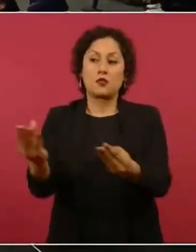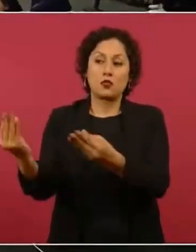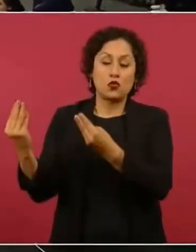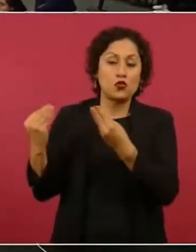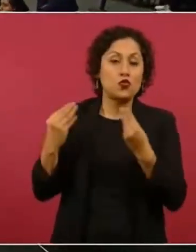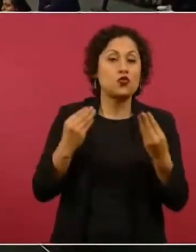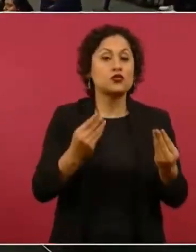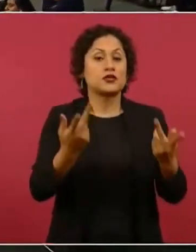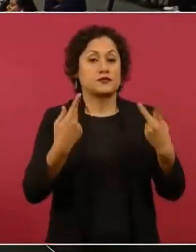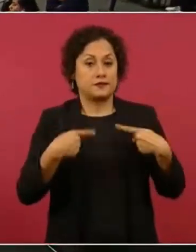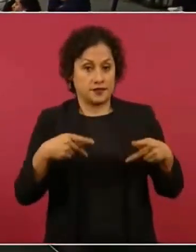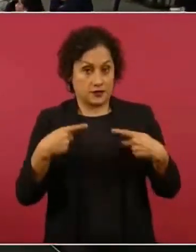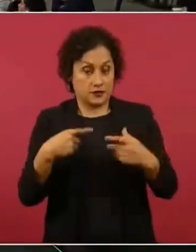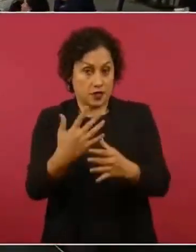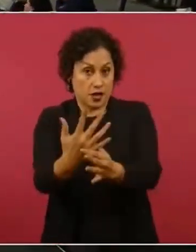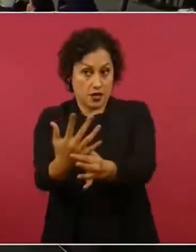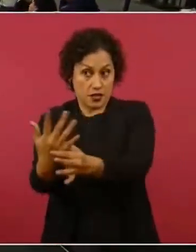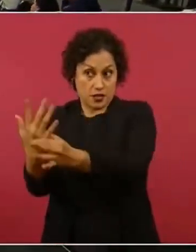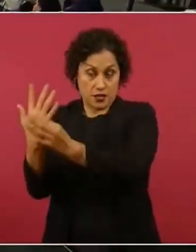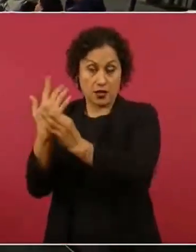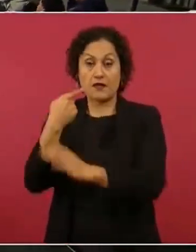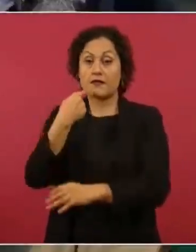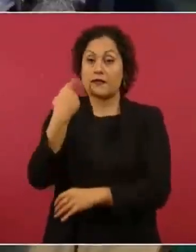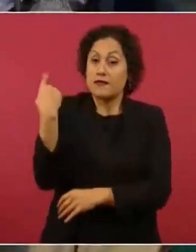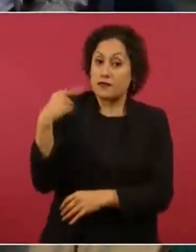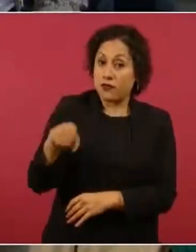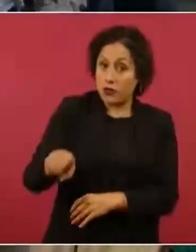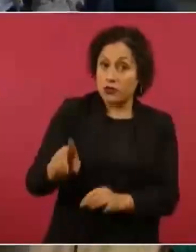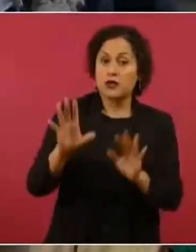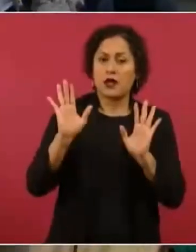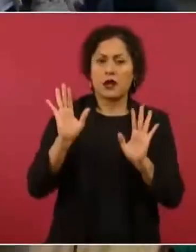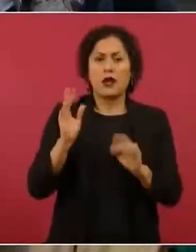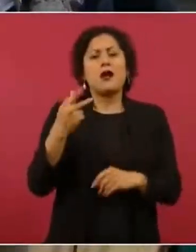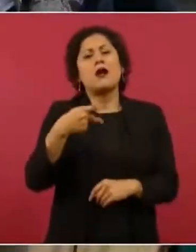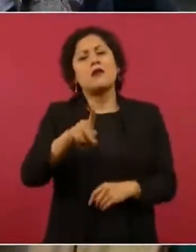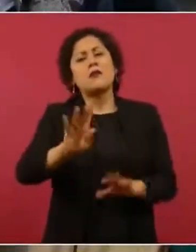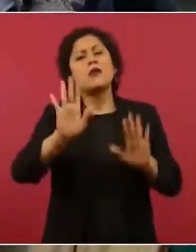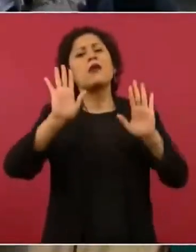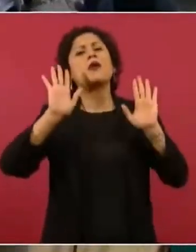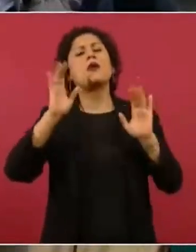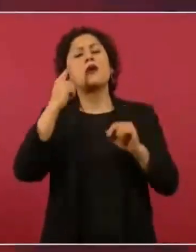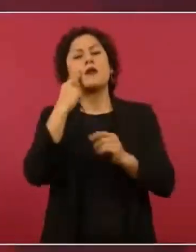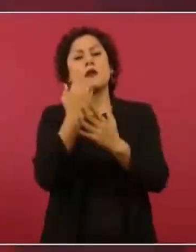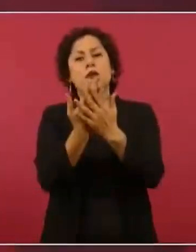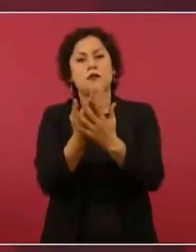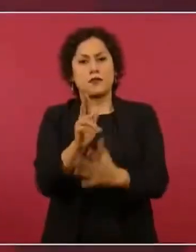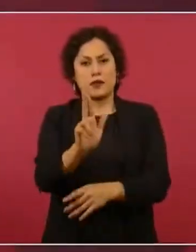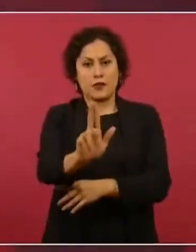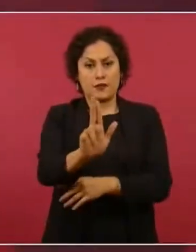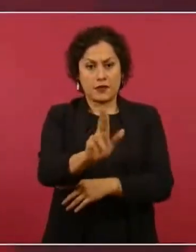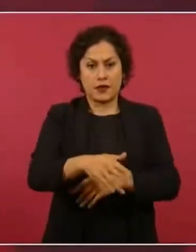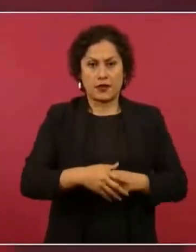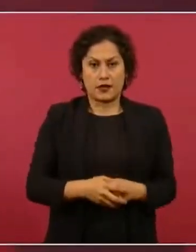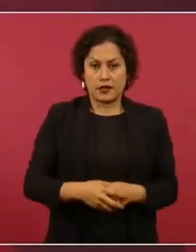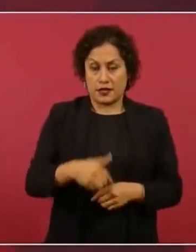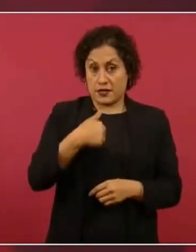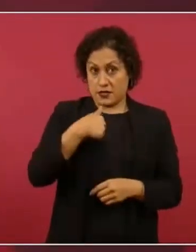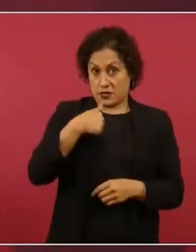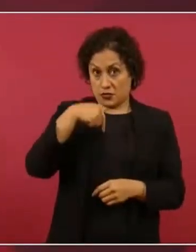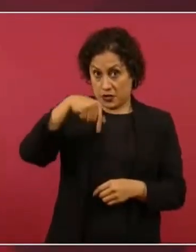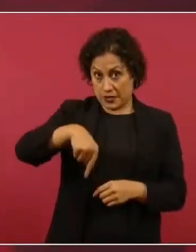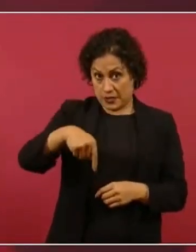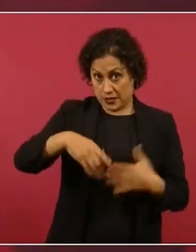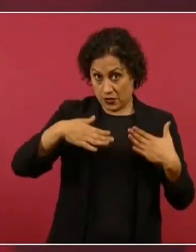Hay muchas voces que denuncia, pero sí, aquí el martes veremos el informe. Aquí le tengo confianza al doctor